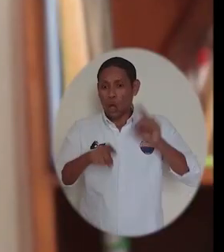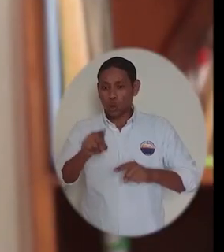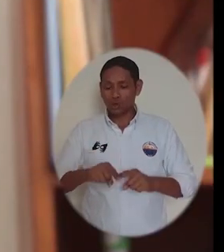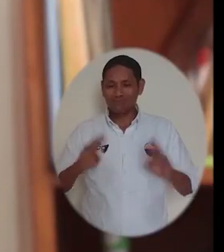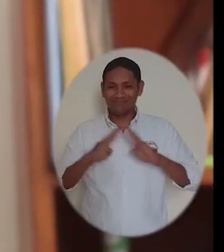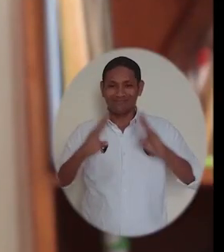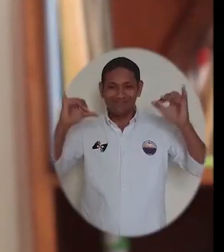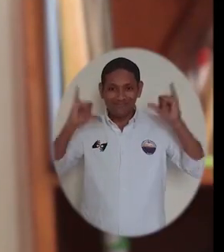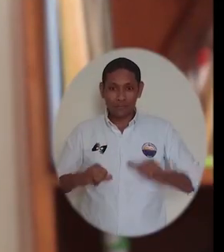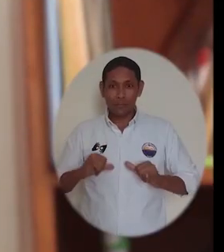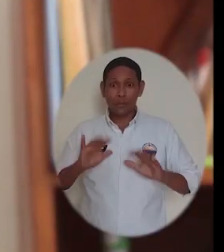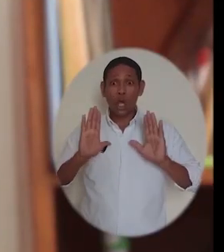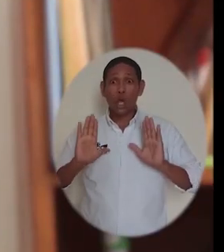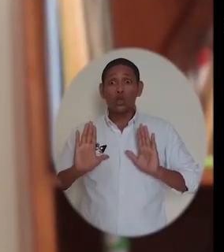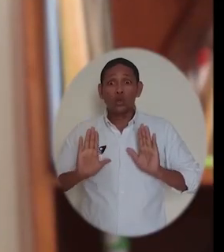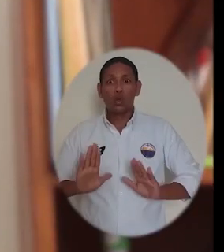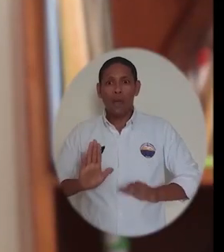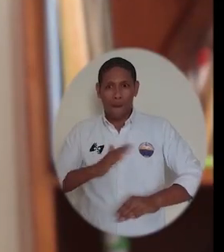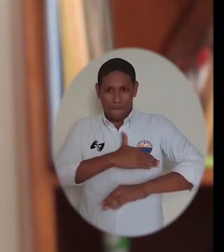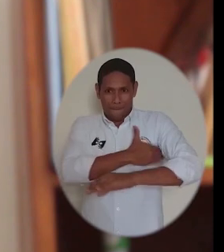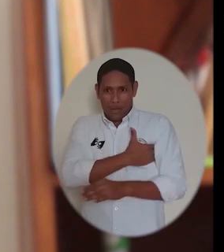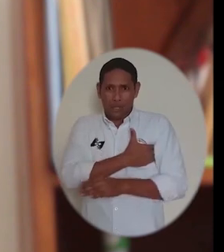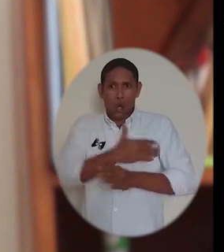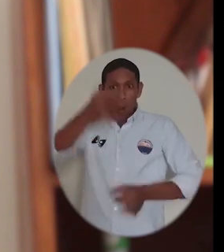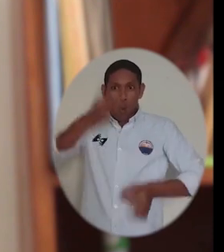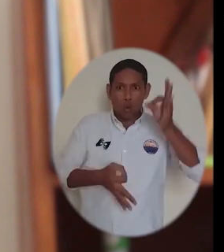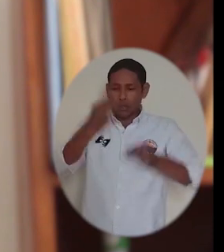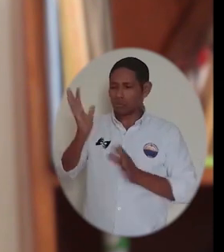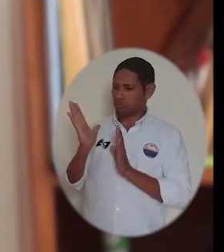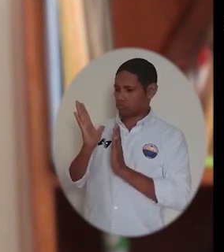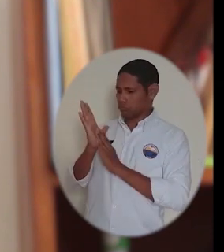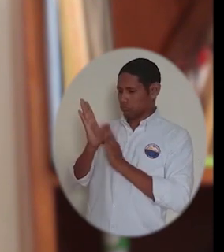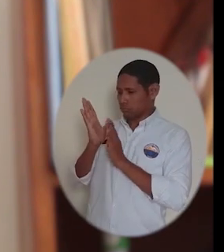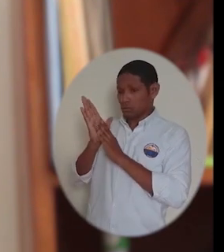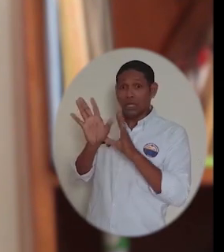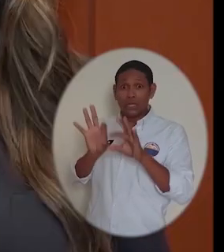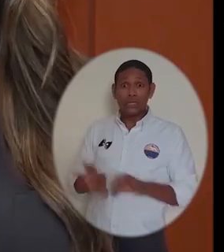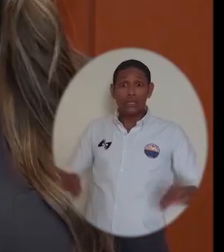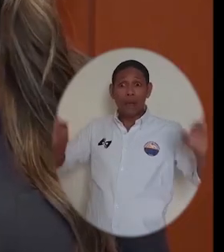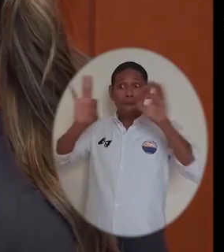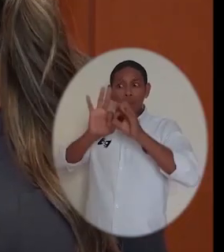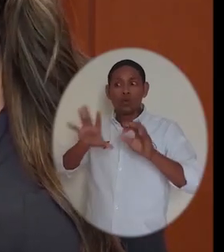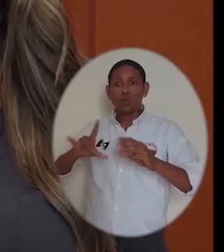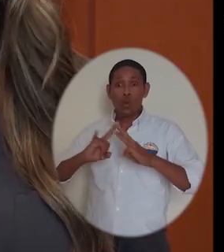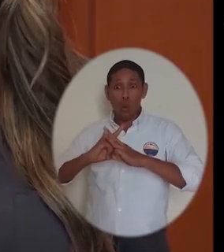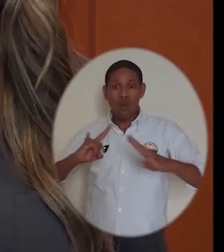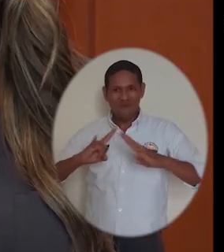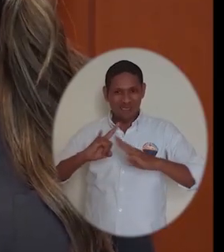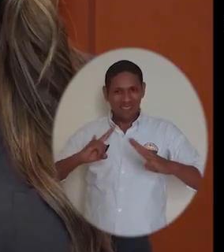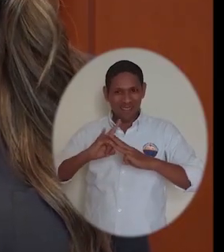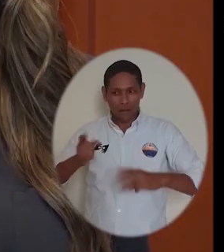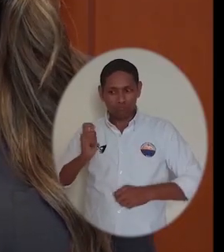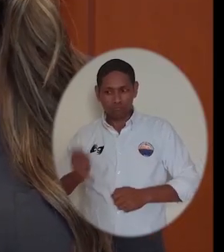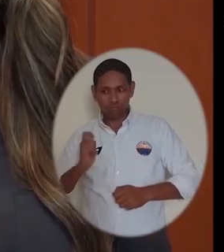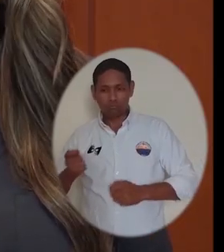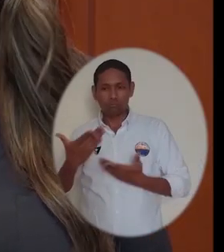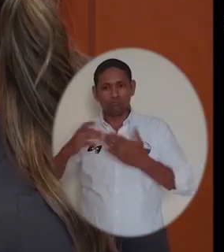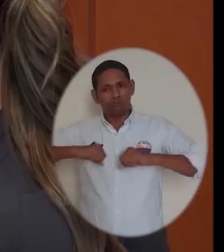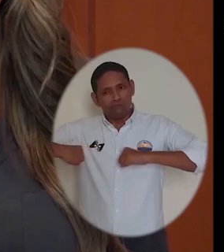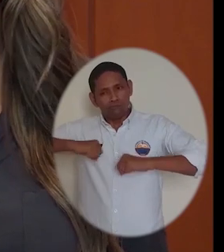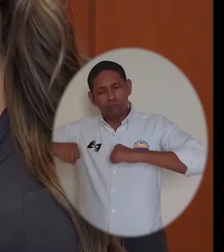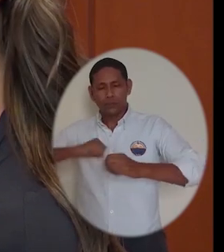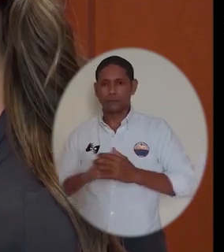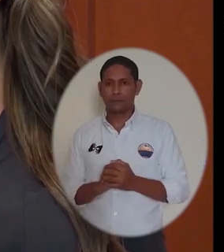continuar prestando servicios durante el confinamiento, el Ministerio de Justicia exaltó la labor del consultorio jurídico y centro de